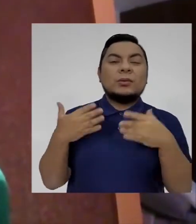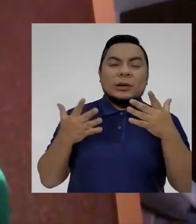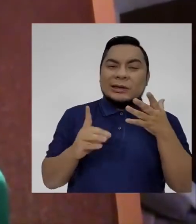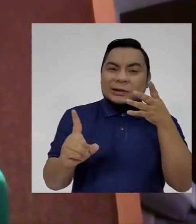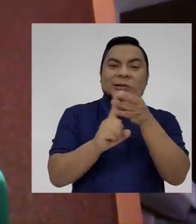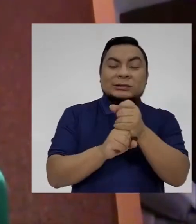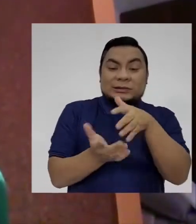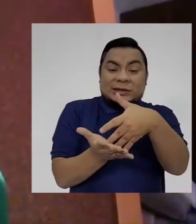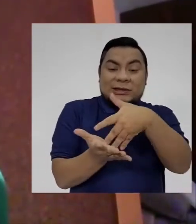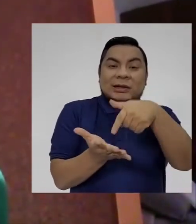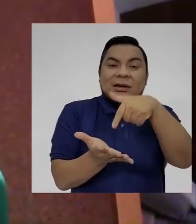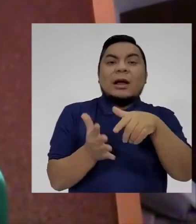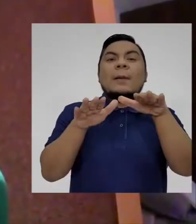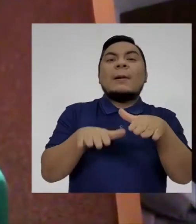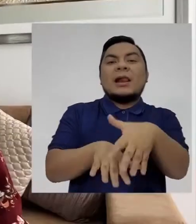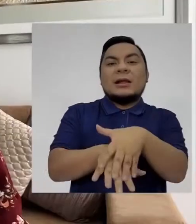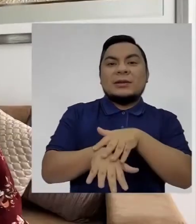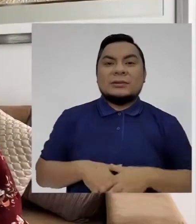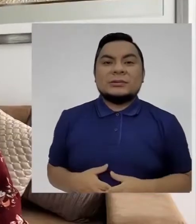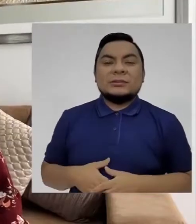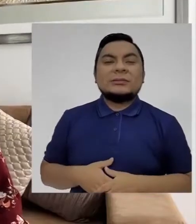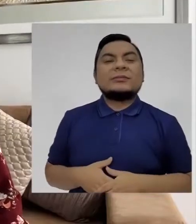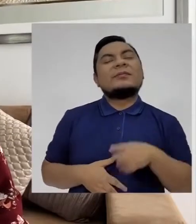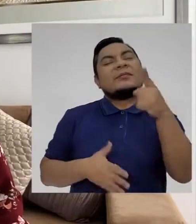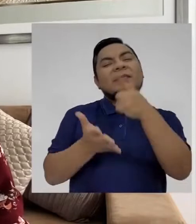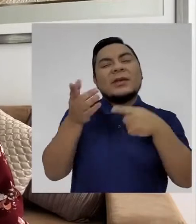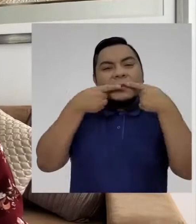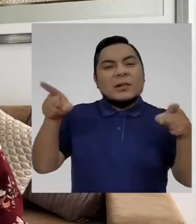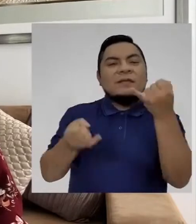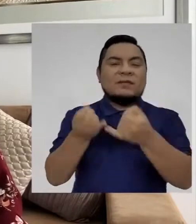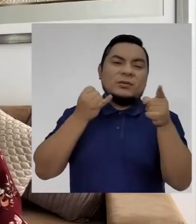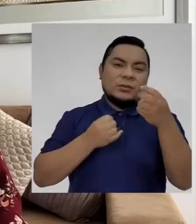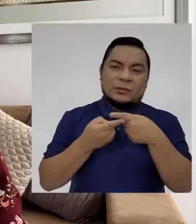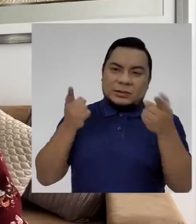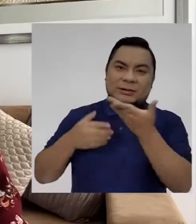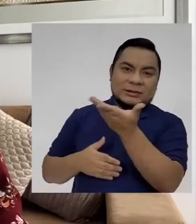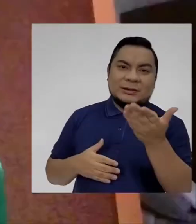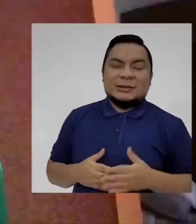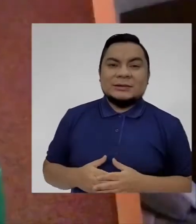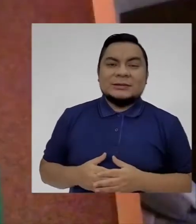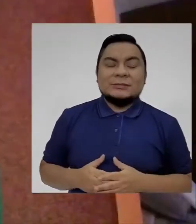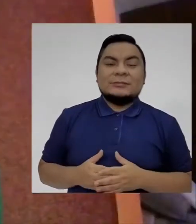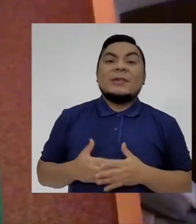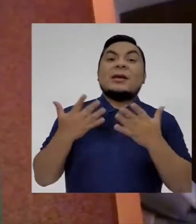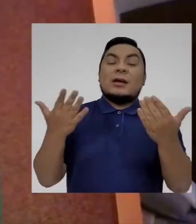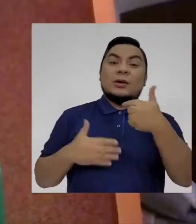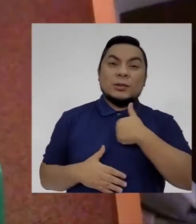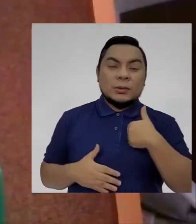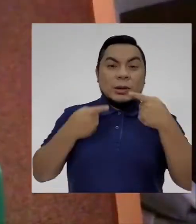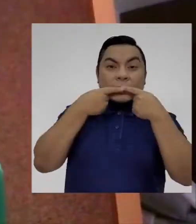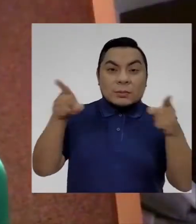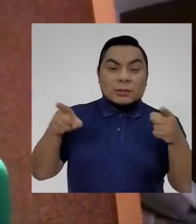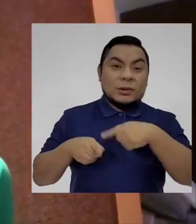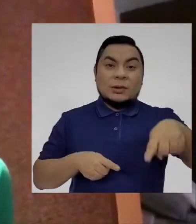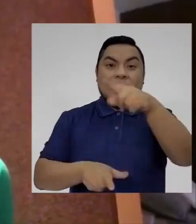logren, pues, que esta debilidad muscular avance más lento. ¿Qué mensaje final nos podrías dejar, Maribel? Bueno, yo les,